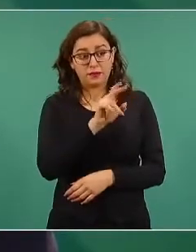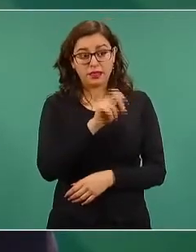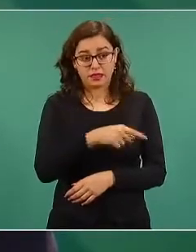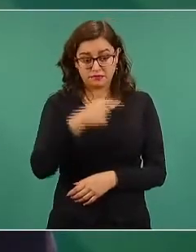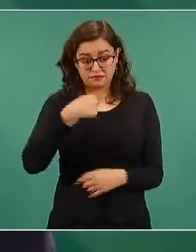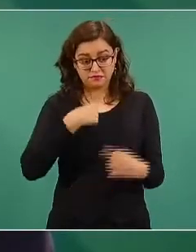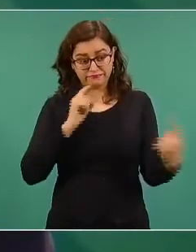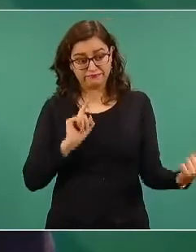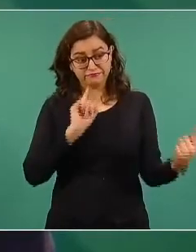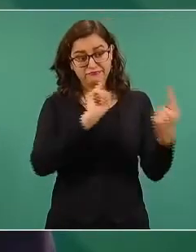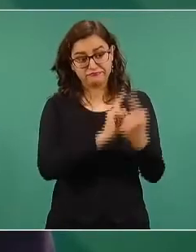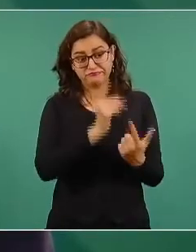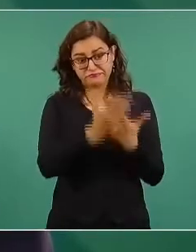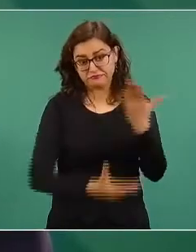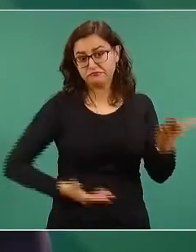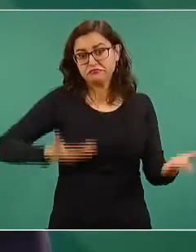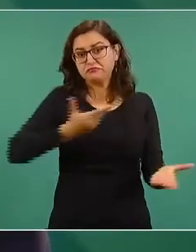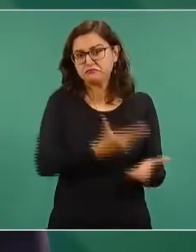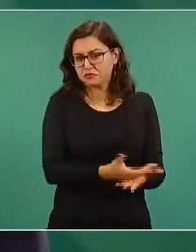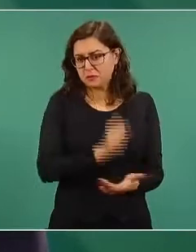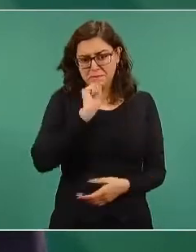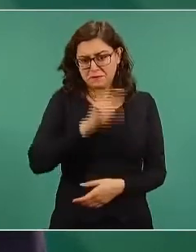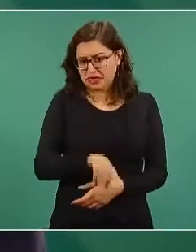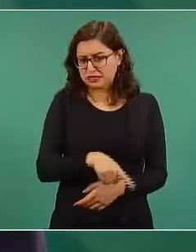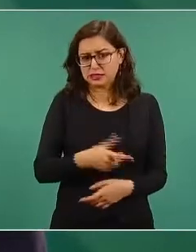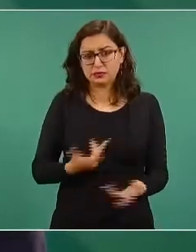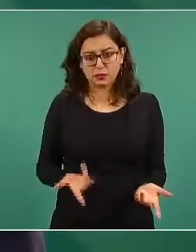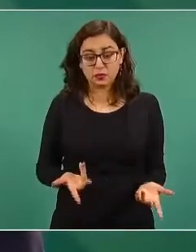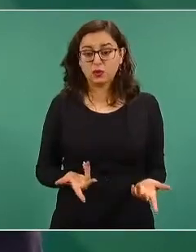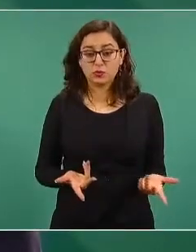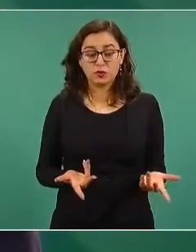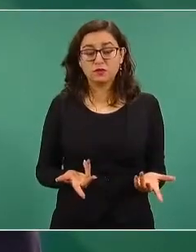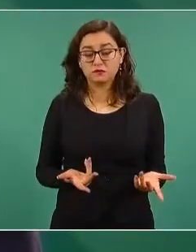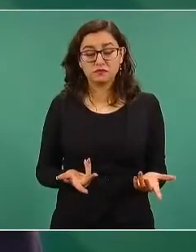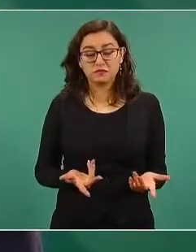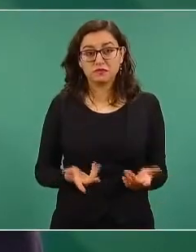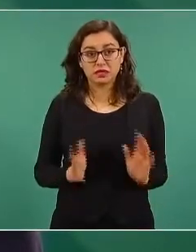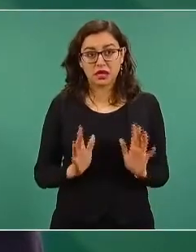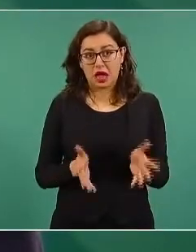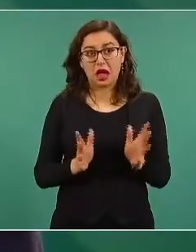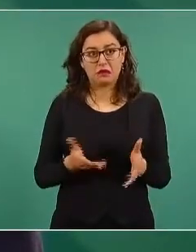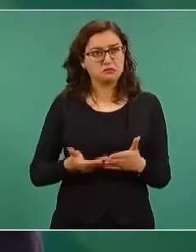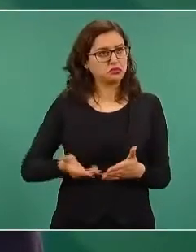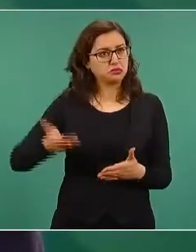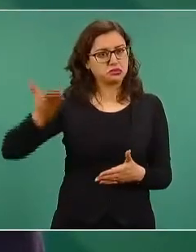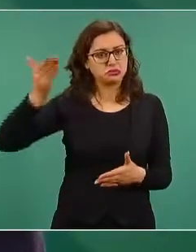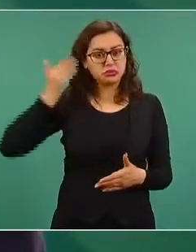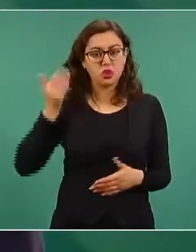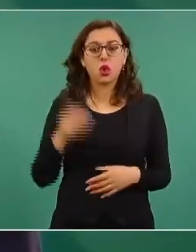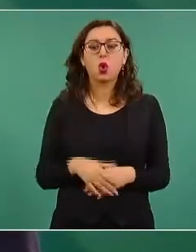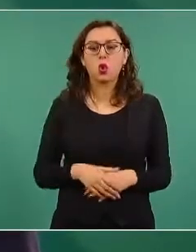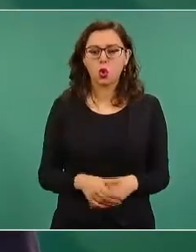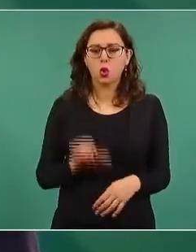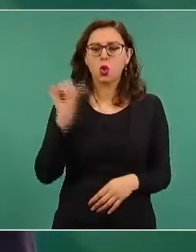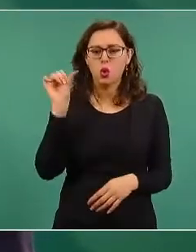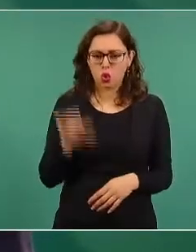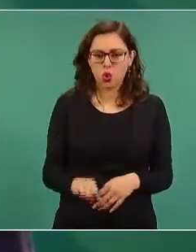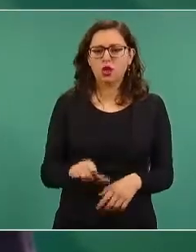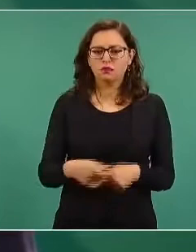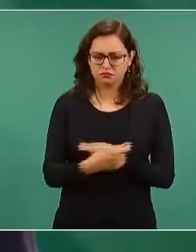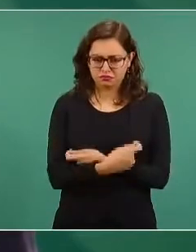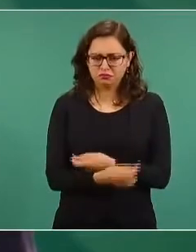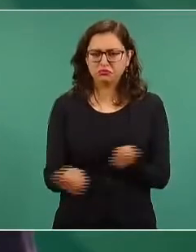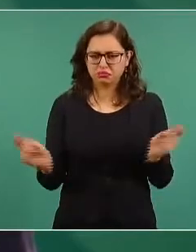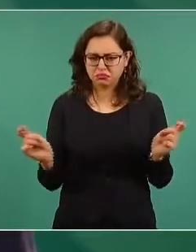a ustedes y se va a dar a conocer. Ya lo hice, pero